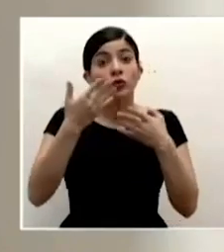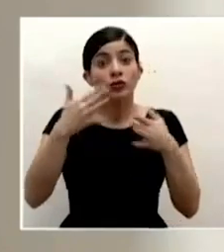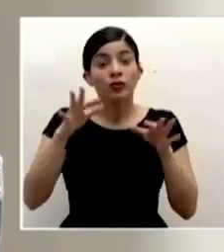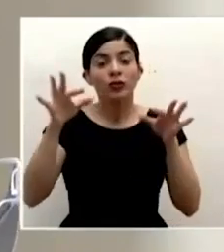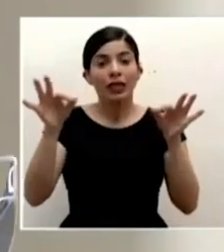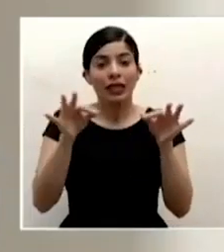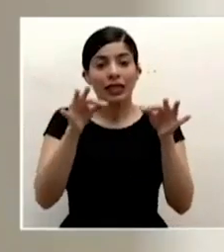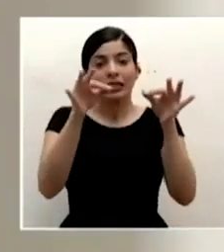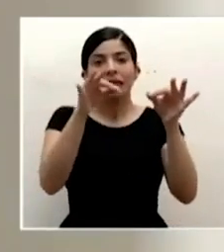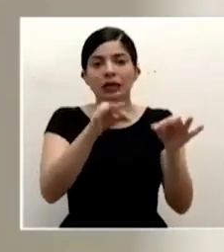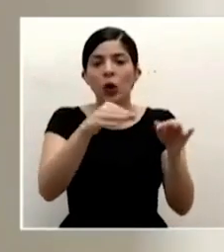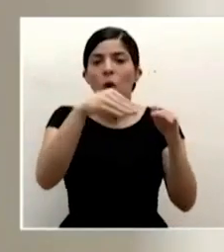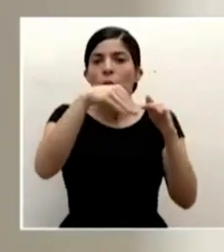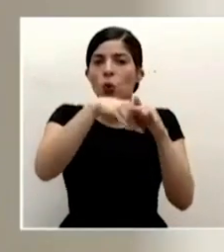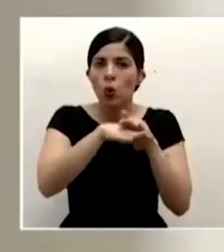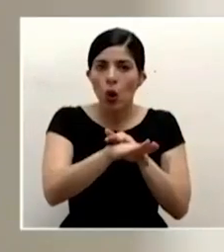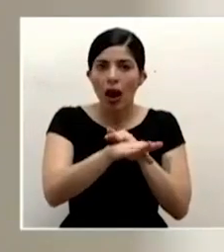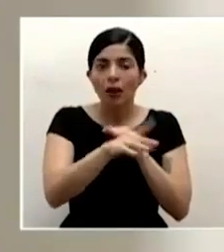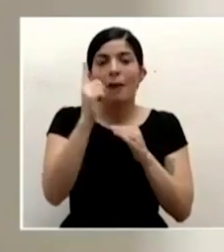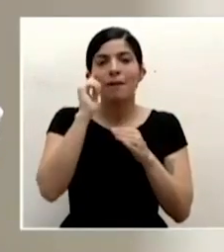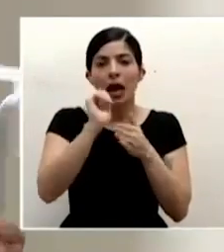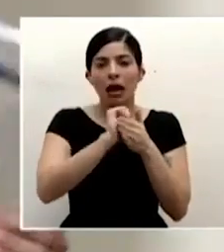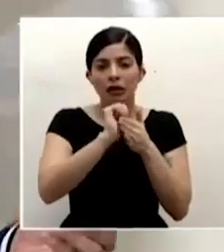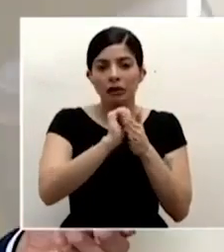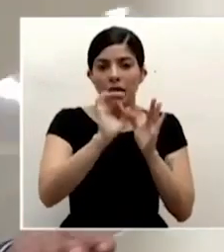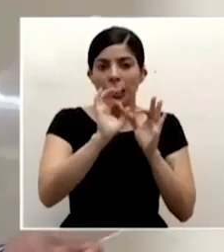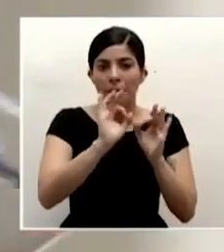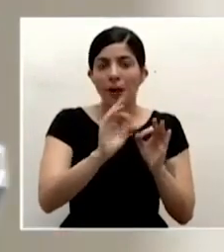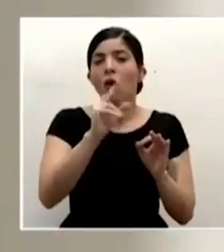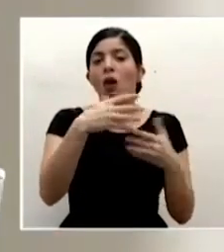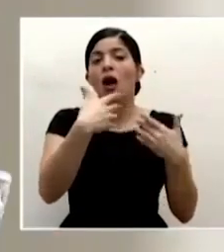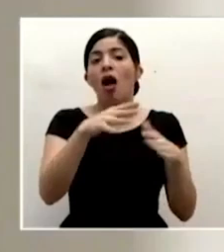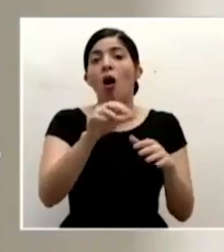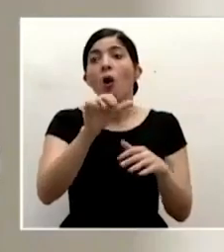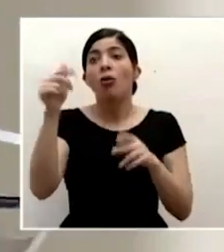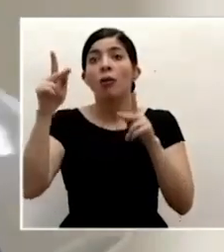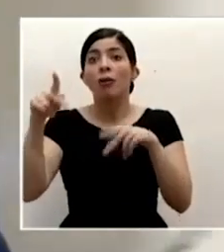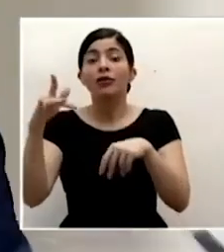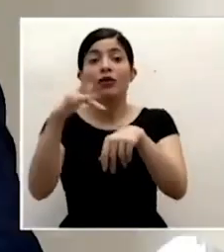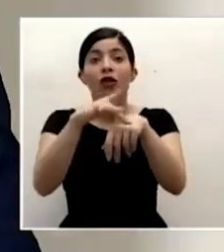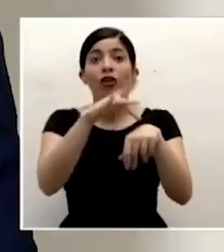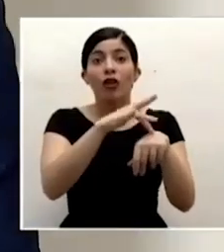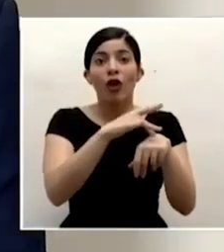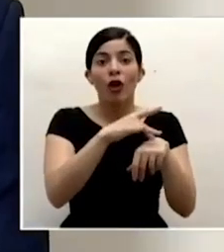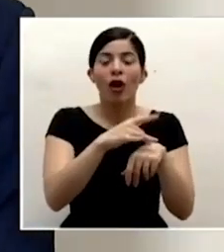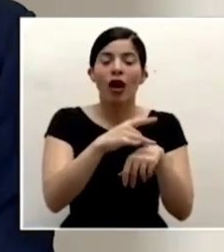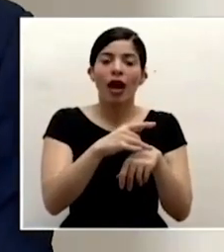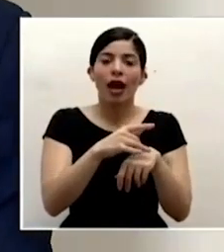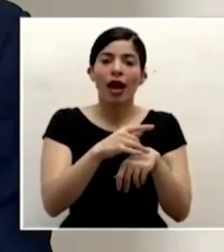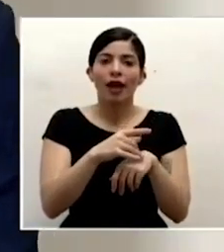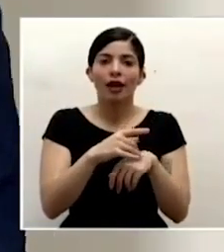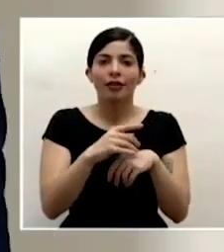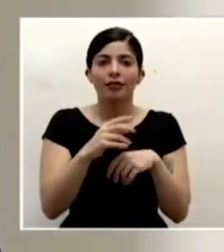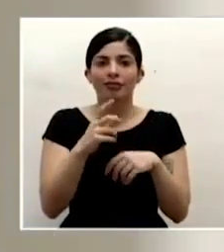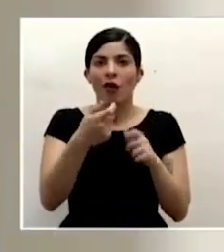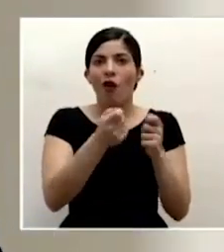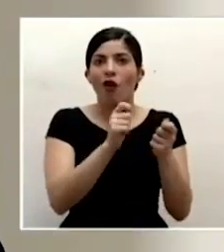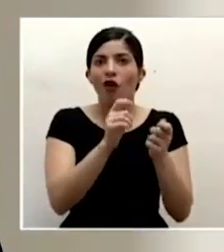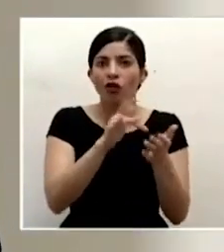guardadas verdad para poder ser lavadas adecuadamente y no dejarlas para que cualquier otra persona las vaya a manipular